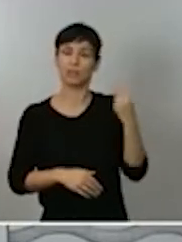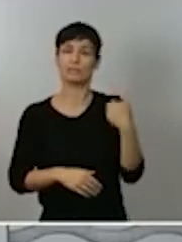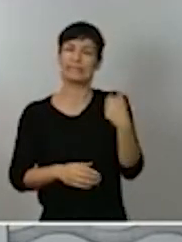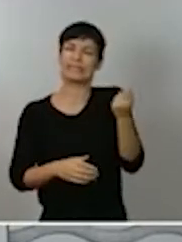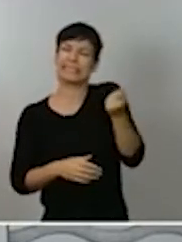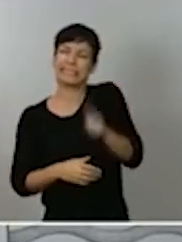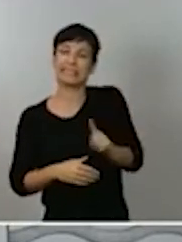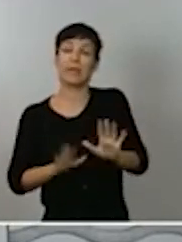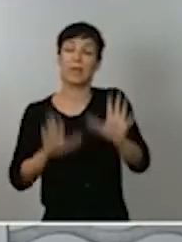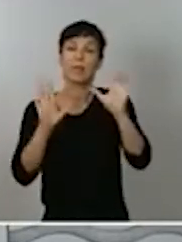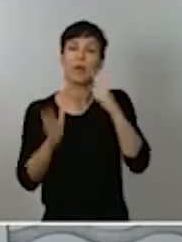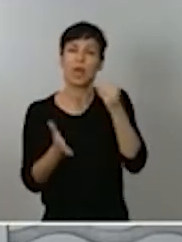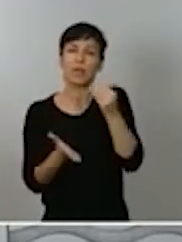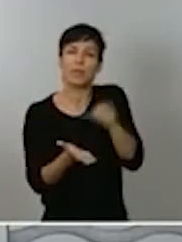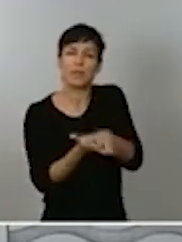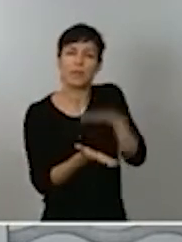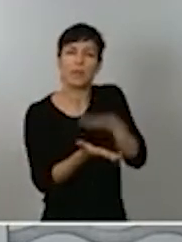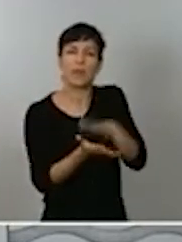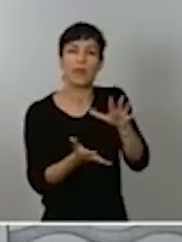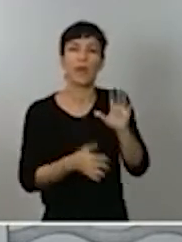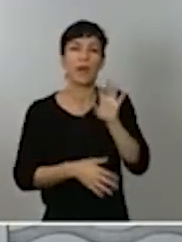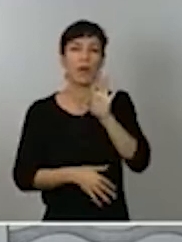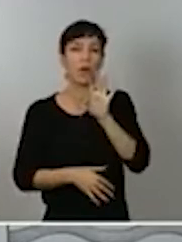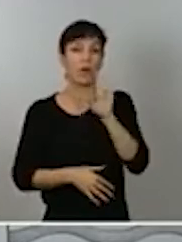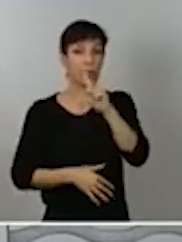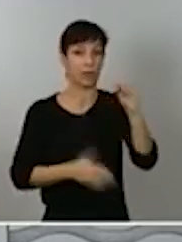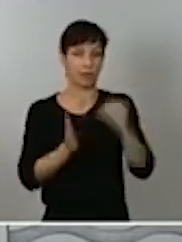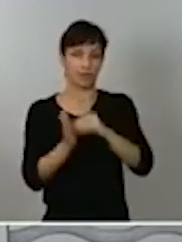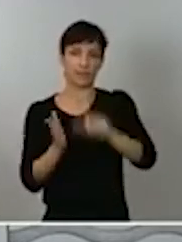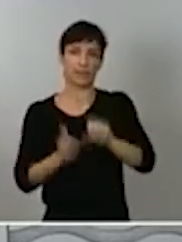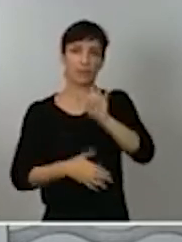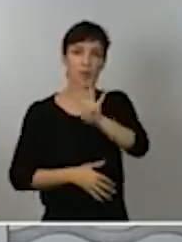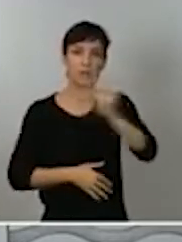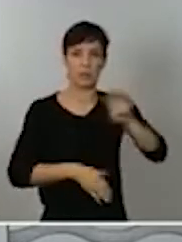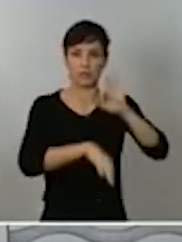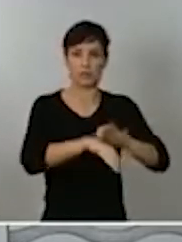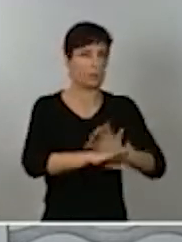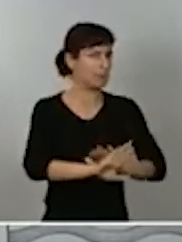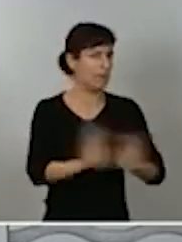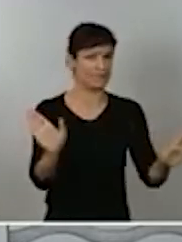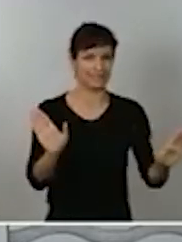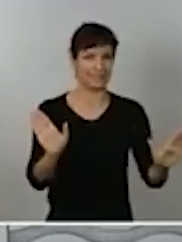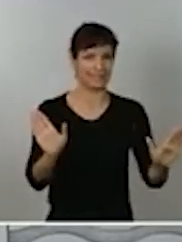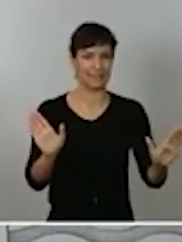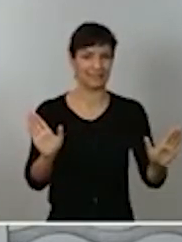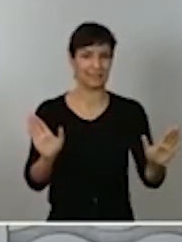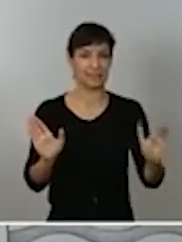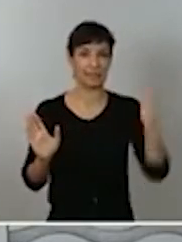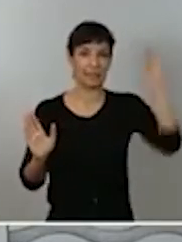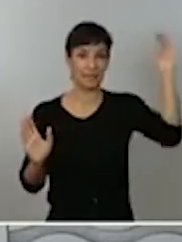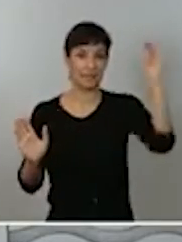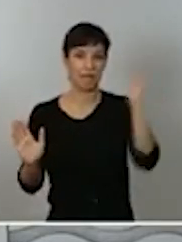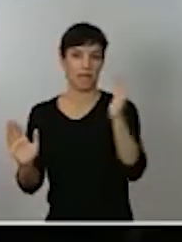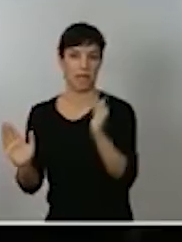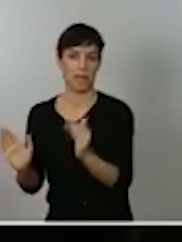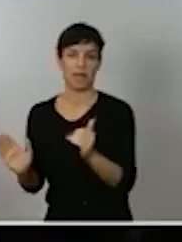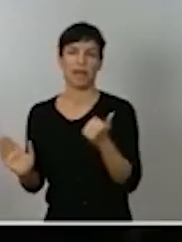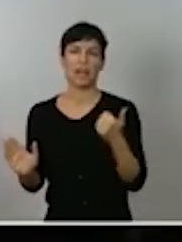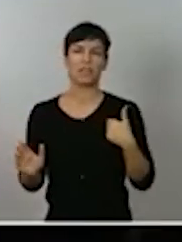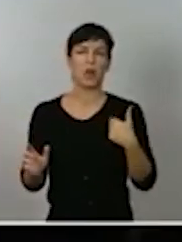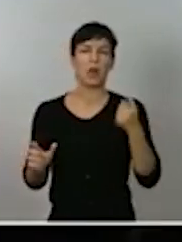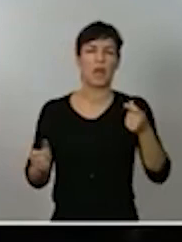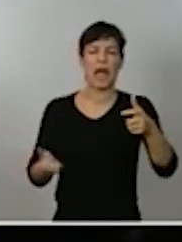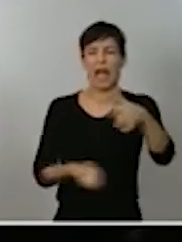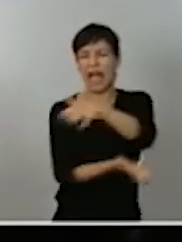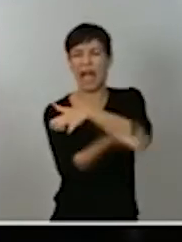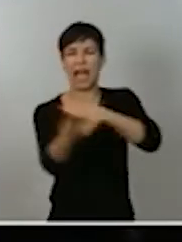incidencia es de solo 44 casos por 100.000 habitantes. No quiero entrar en polémicas. Las he evitado siempre,